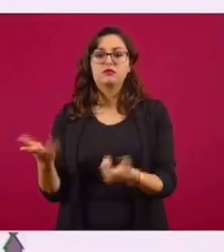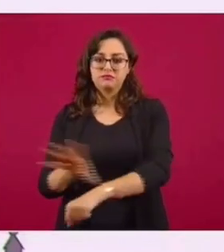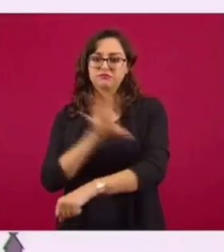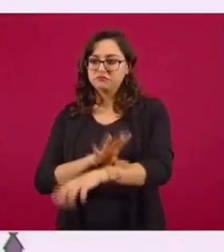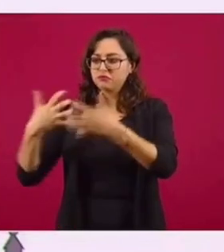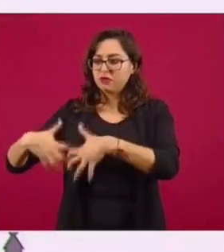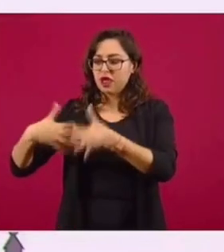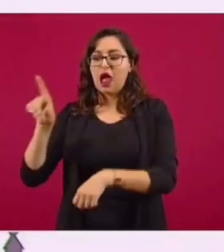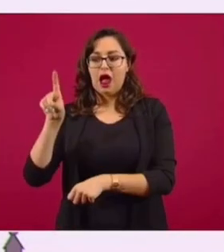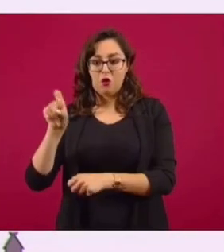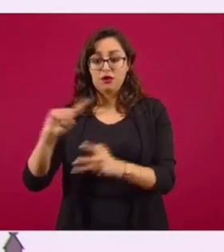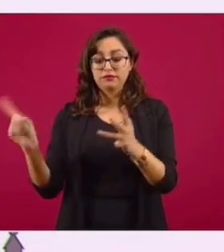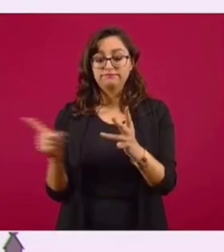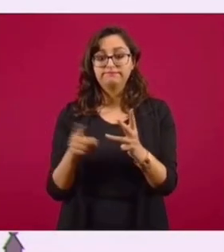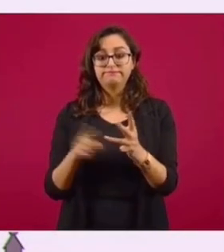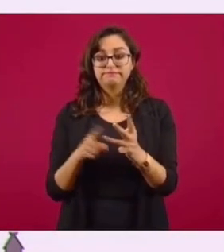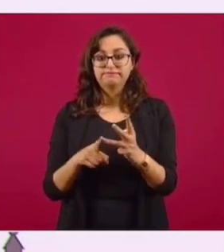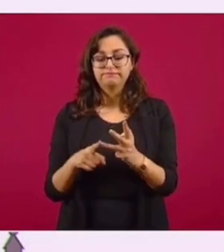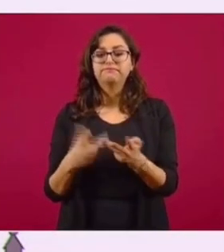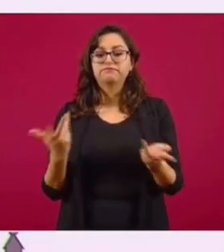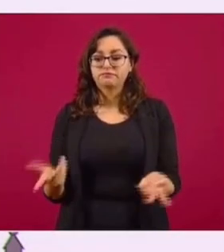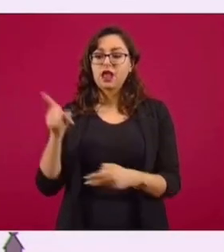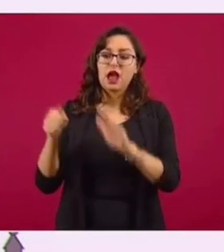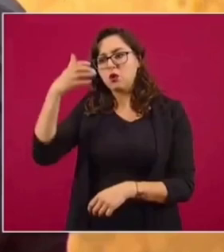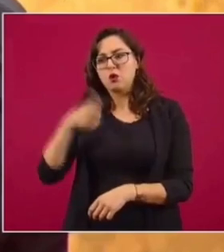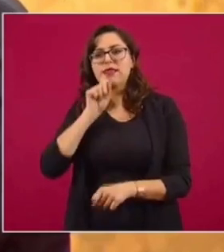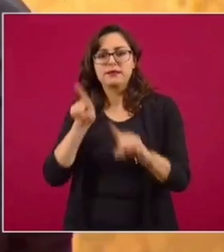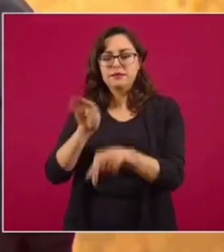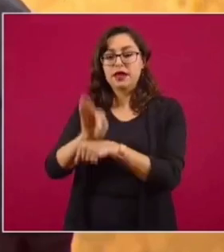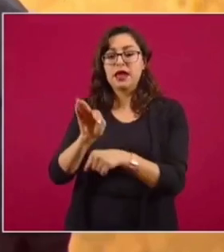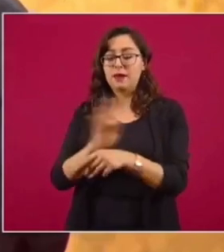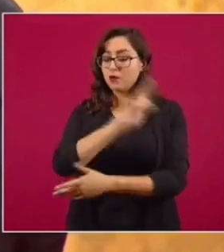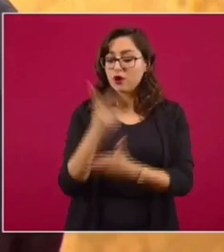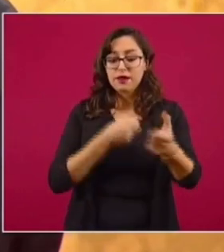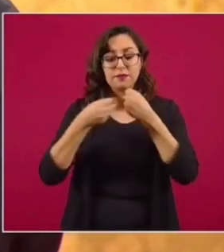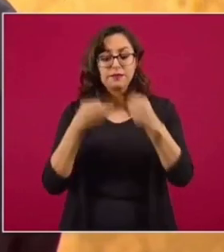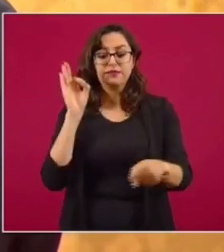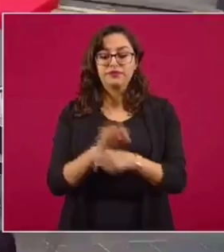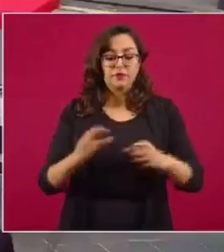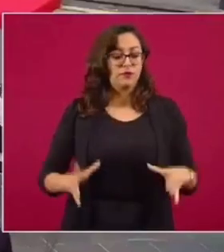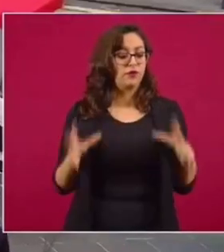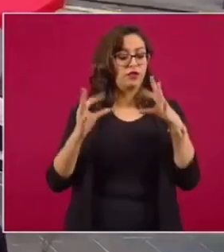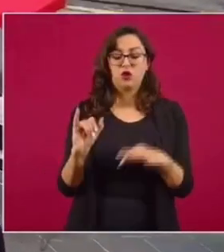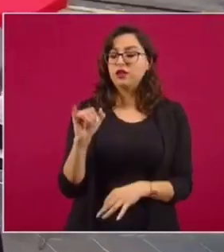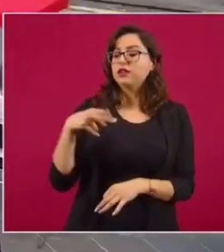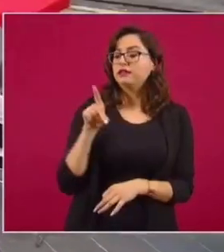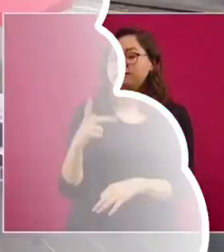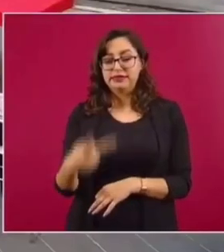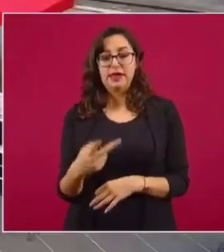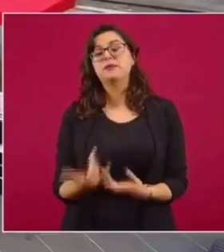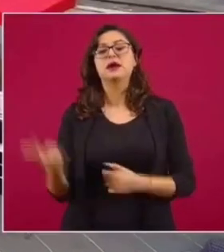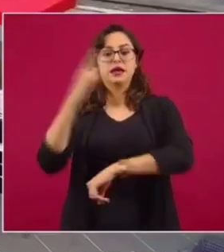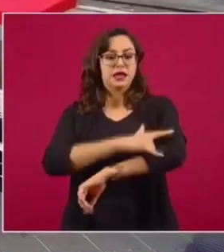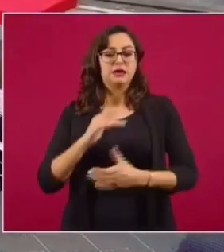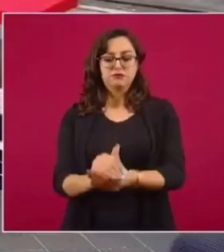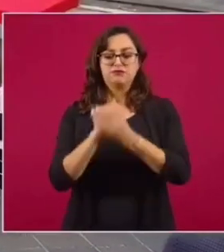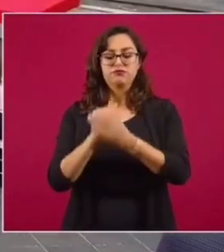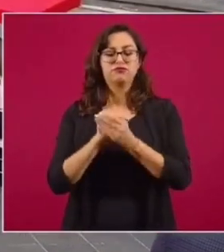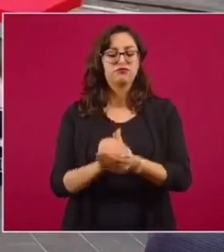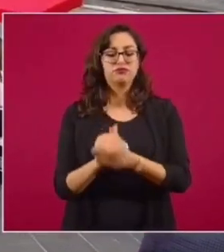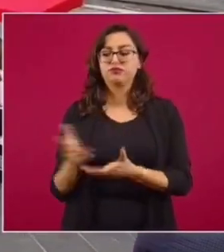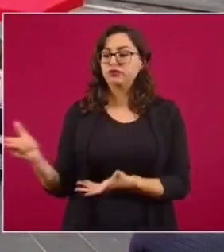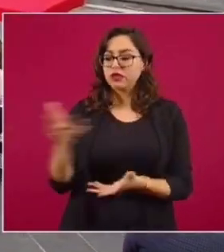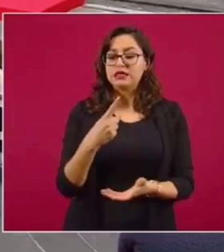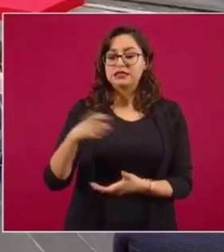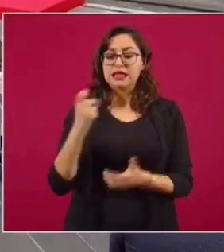verdad acerca de la desaparición de los jóvenes de Ayotzinapa. Se creó el Instituto para Devolver al Pueblo lo Robado. Se rifó el avión presidencial y se entregaron